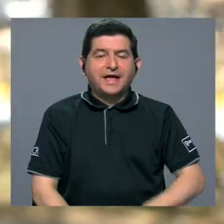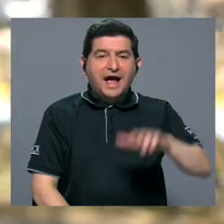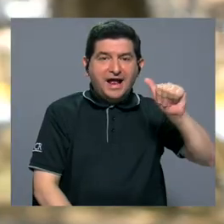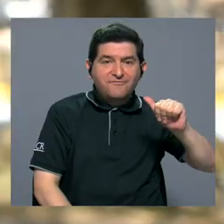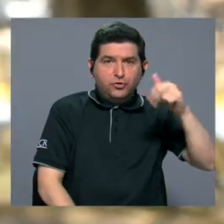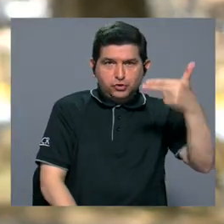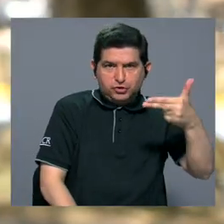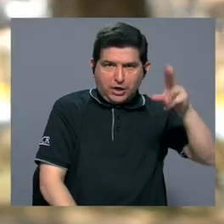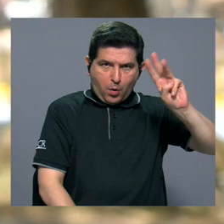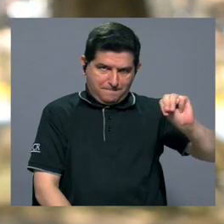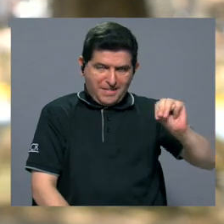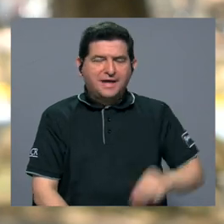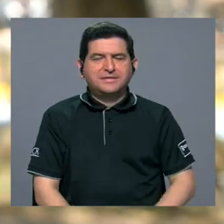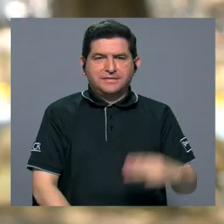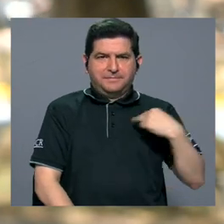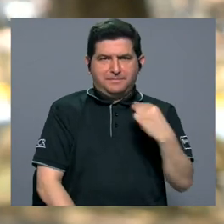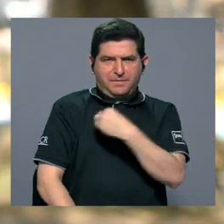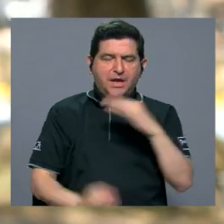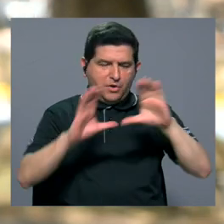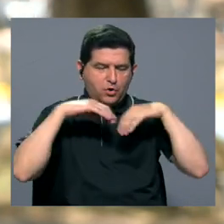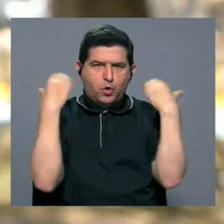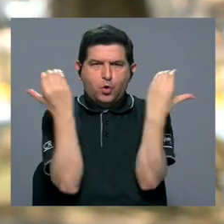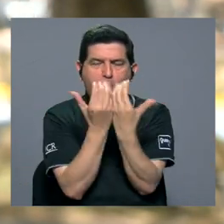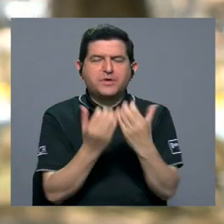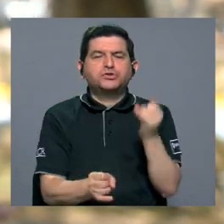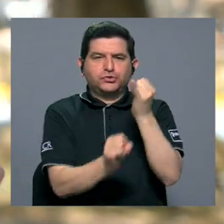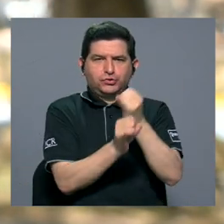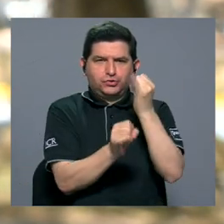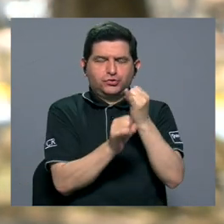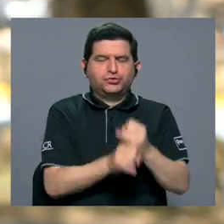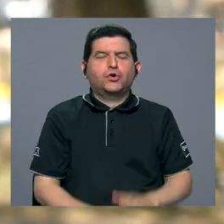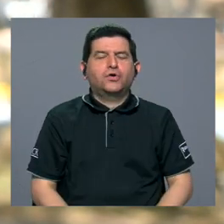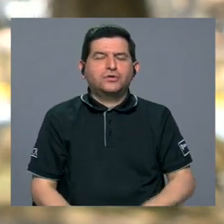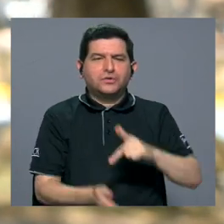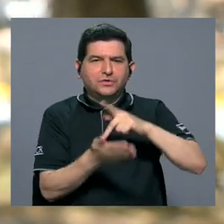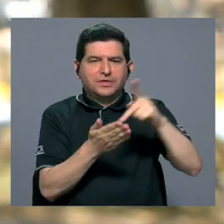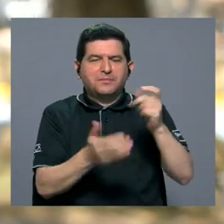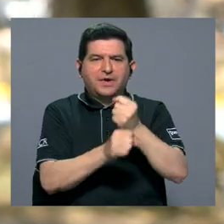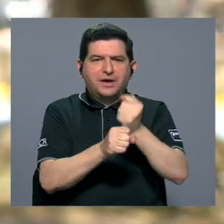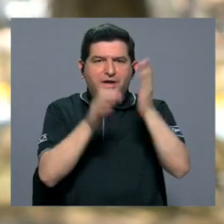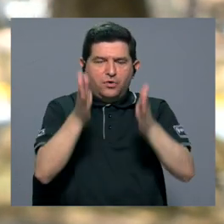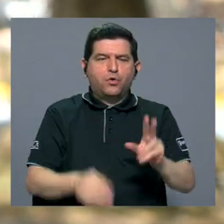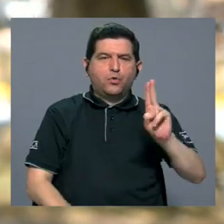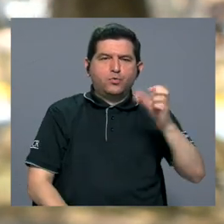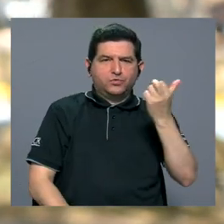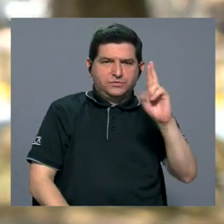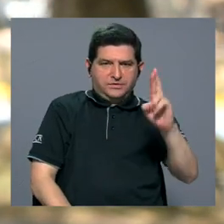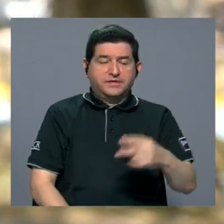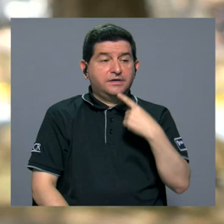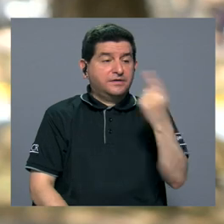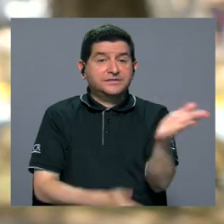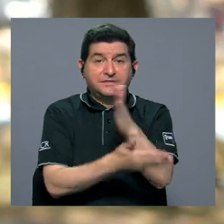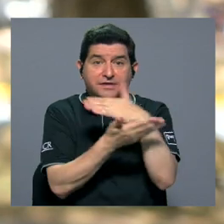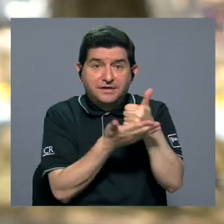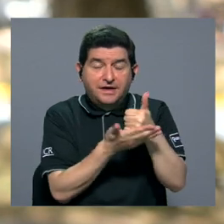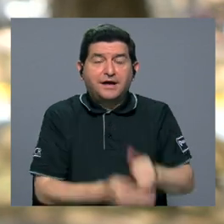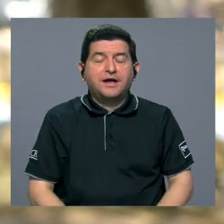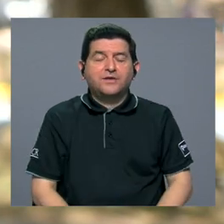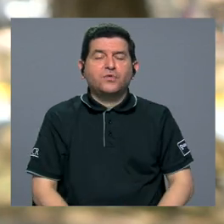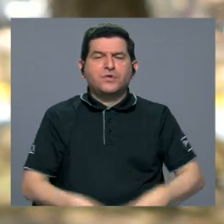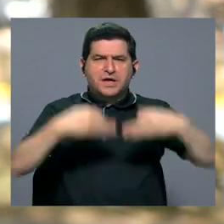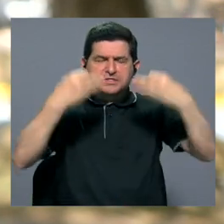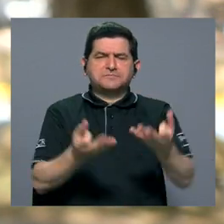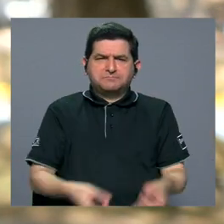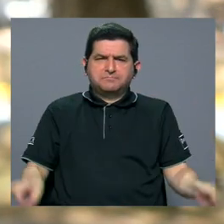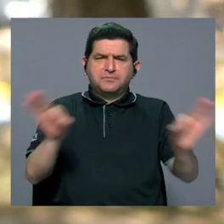Alfonso Chacón Mata, integrante de la Comisión Institucional de Salarios de la UCR, comentó algunas medidas